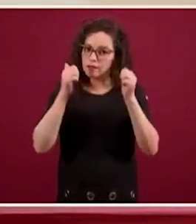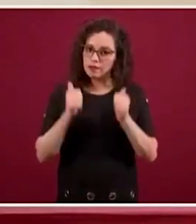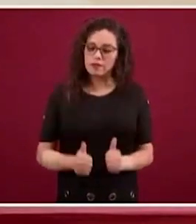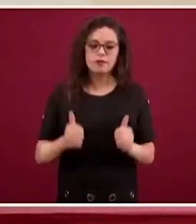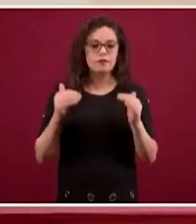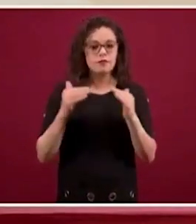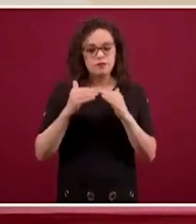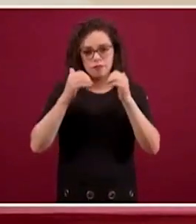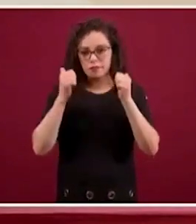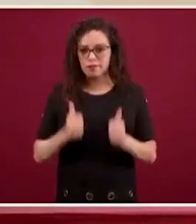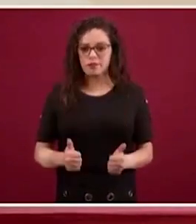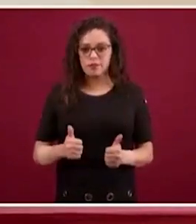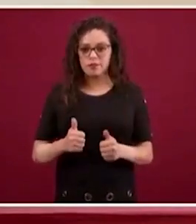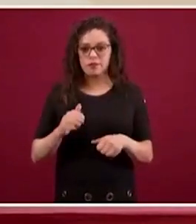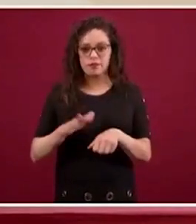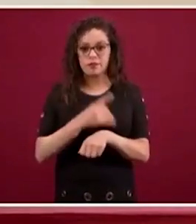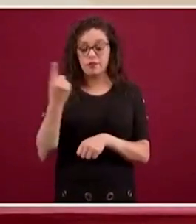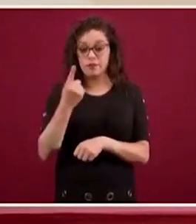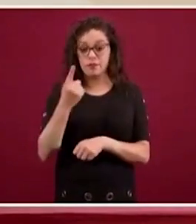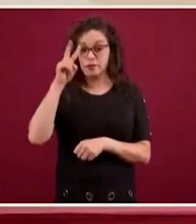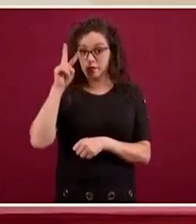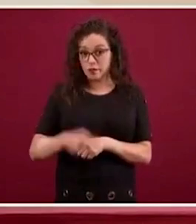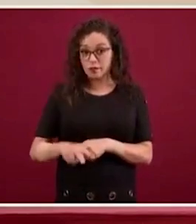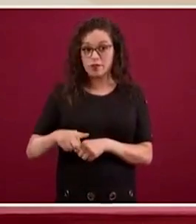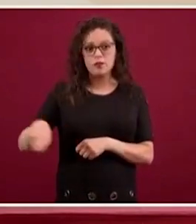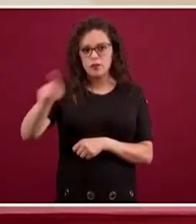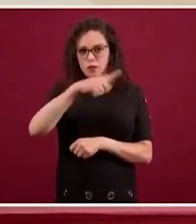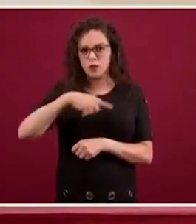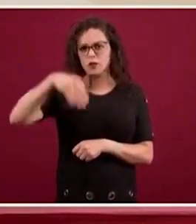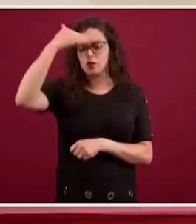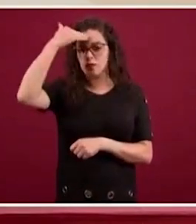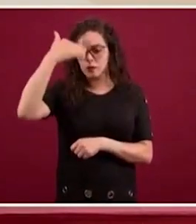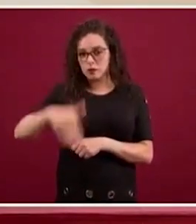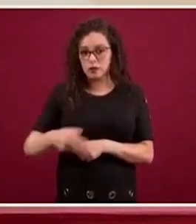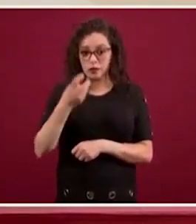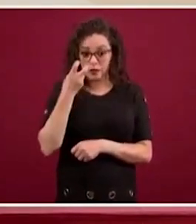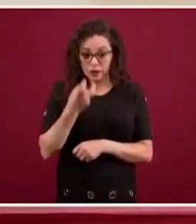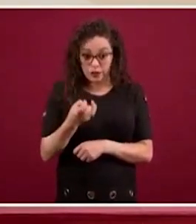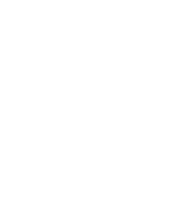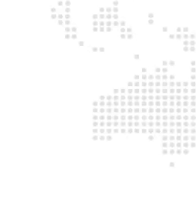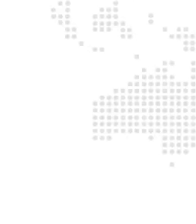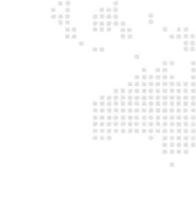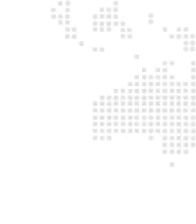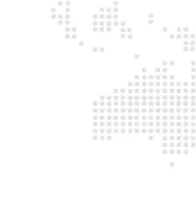es exactamente lo que sabíamos que iba a pasar conforme nos acercáramos a la etapa tris.